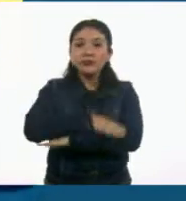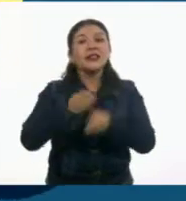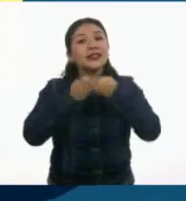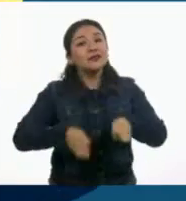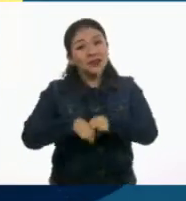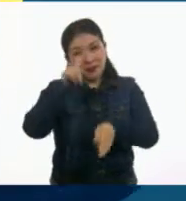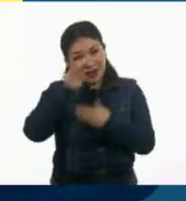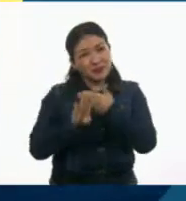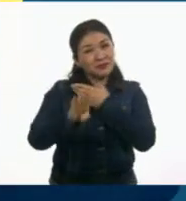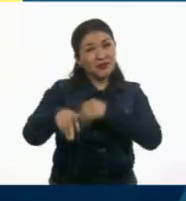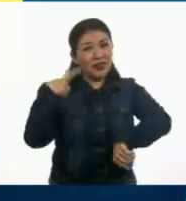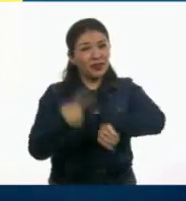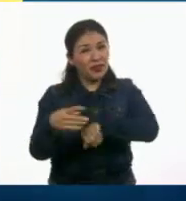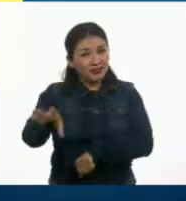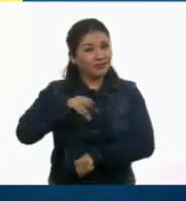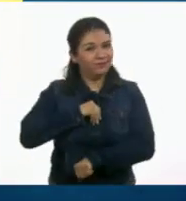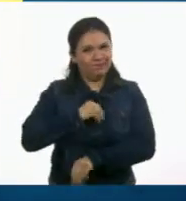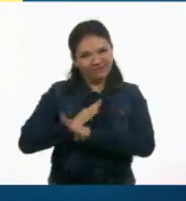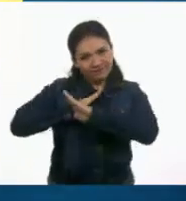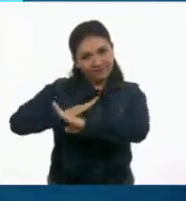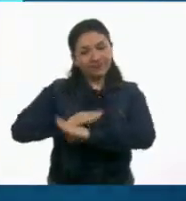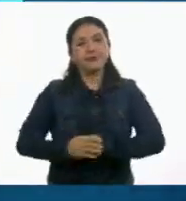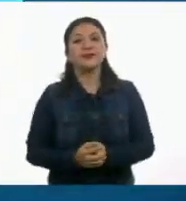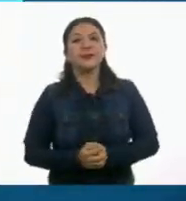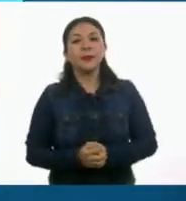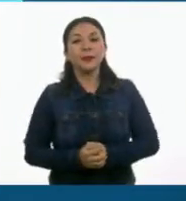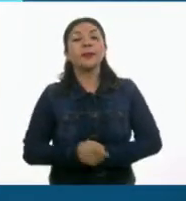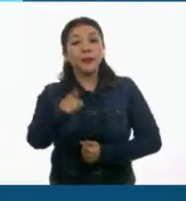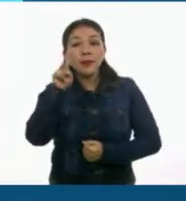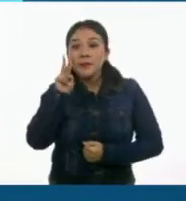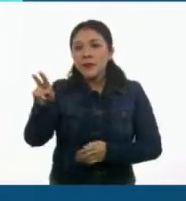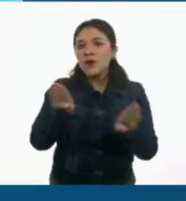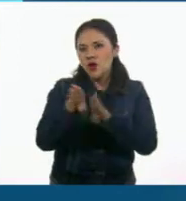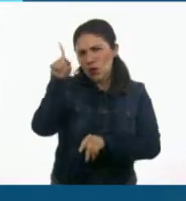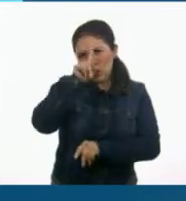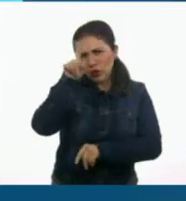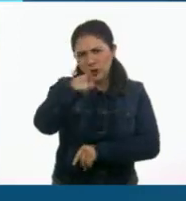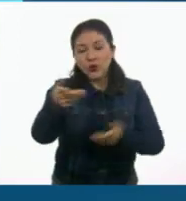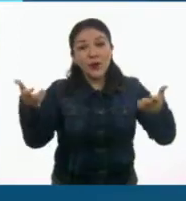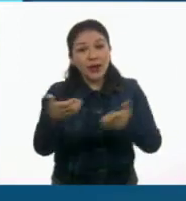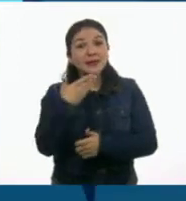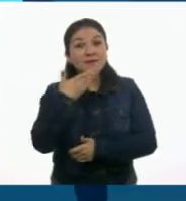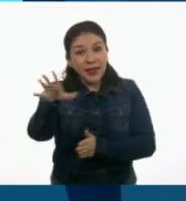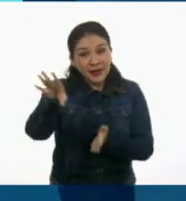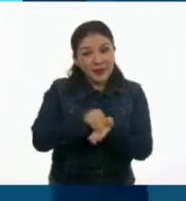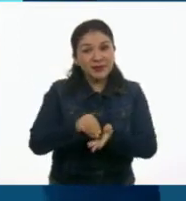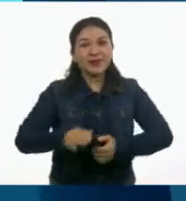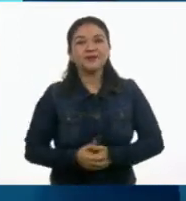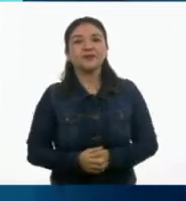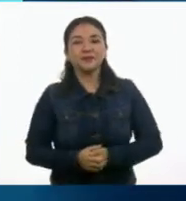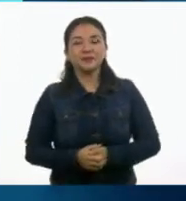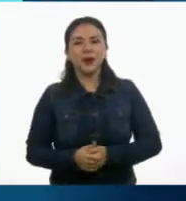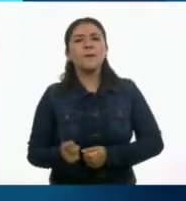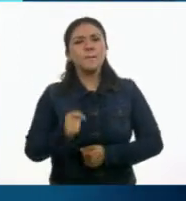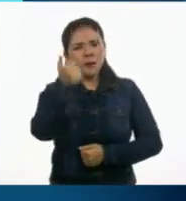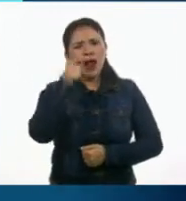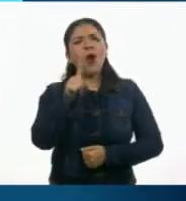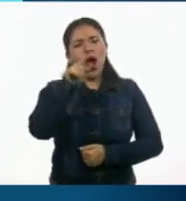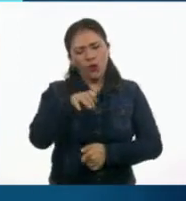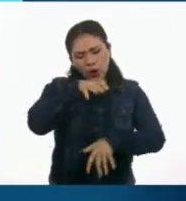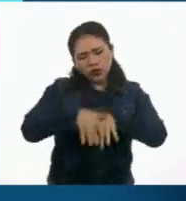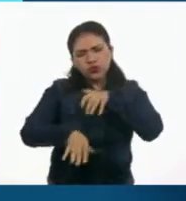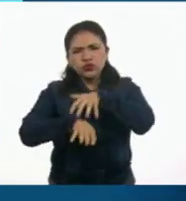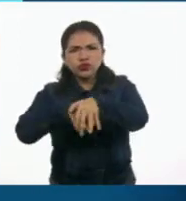importante para prevenir cualquier enfermedad. Sigue estos pasos para hacerlo correctamente. Moja tus